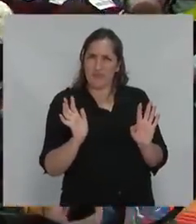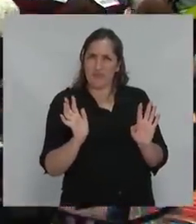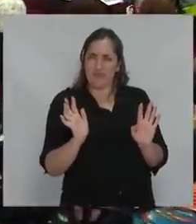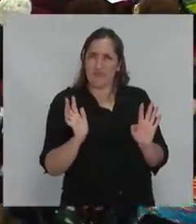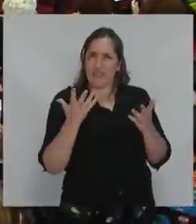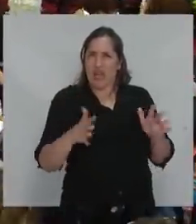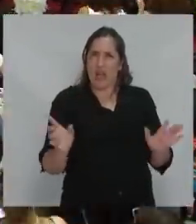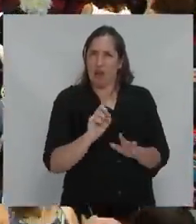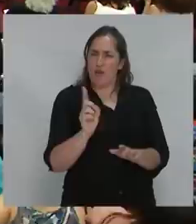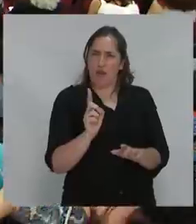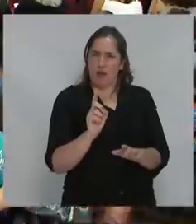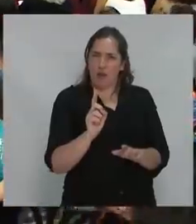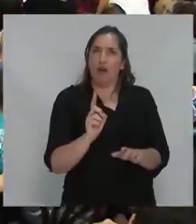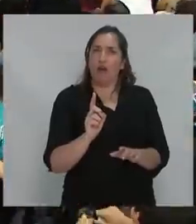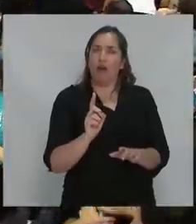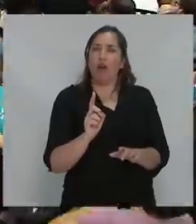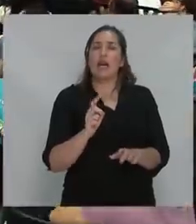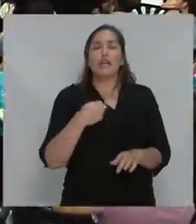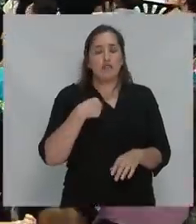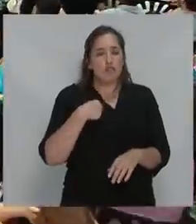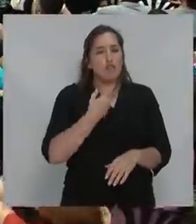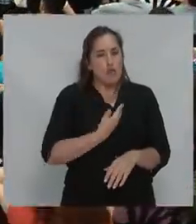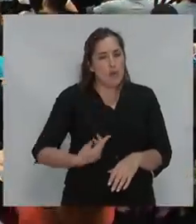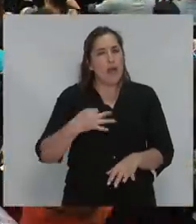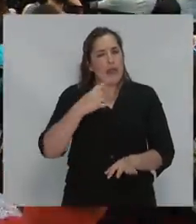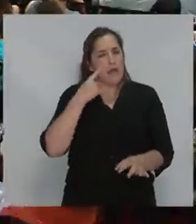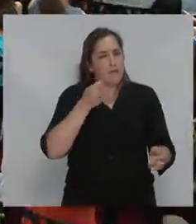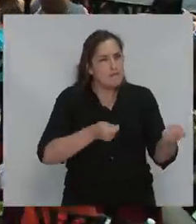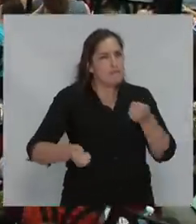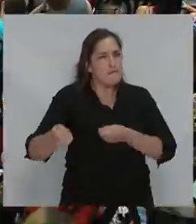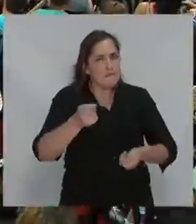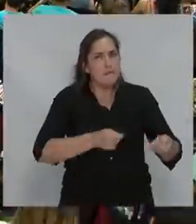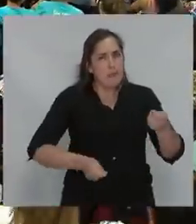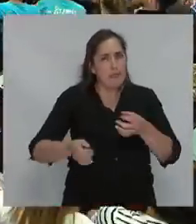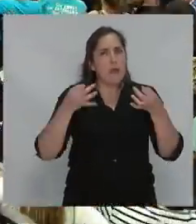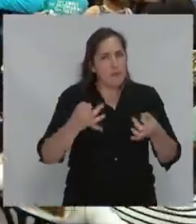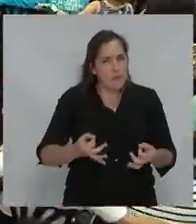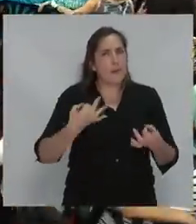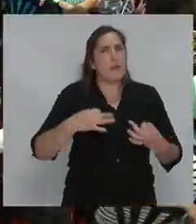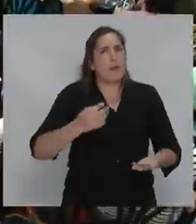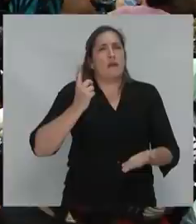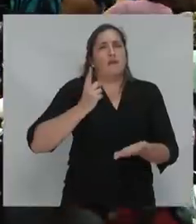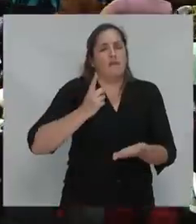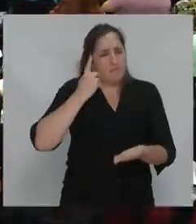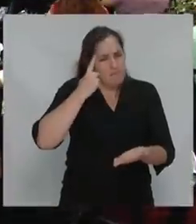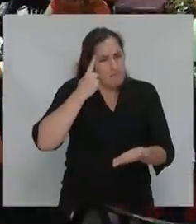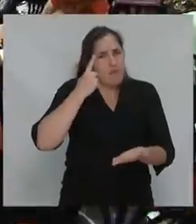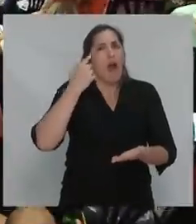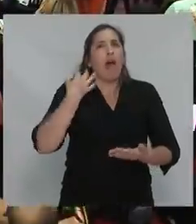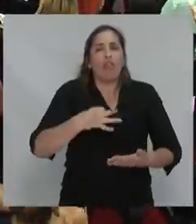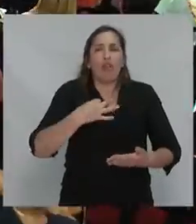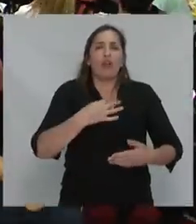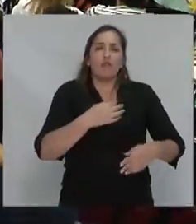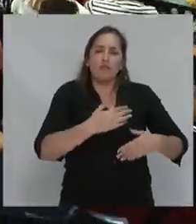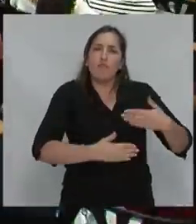Hay que asumirlo como debilidad, como debilidad y como lección. Hay continuidad